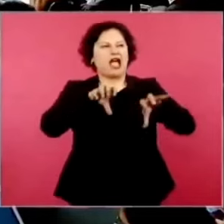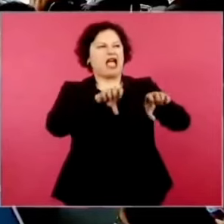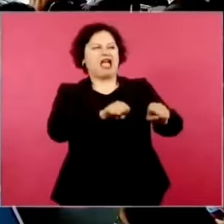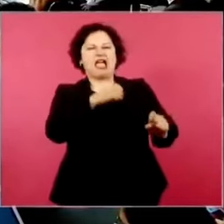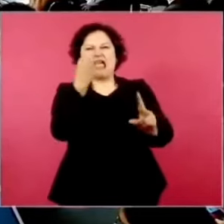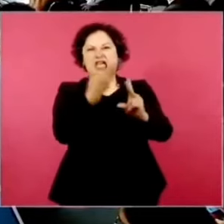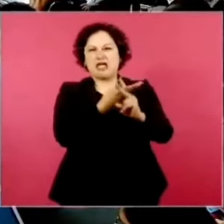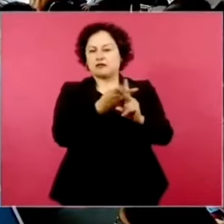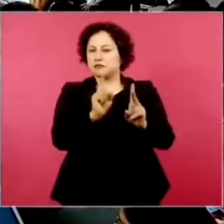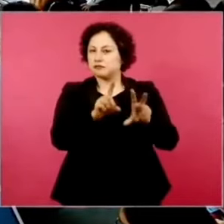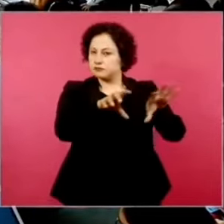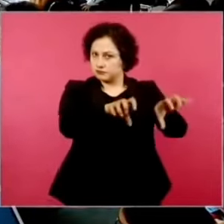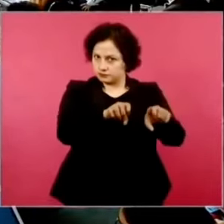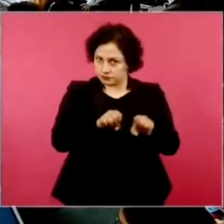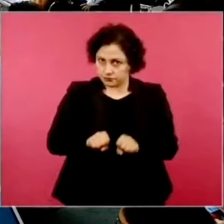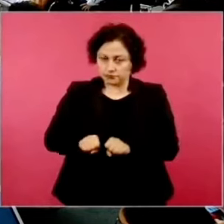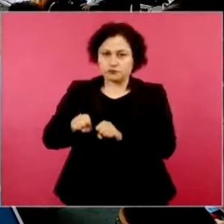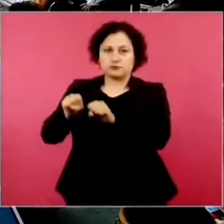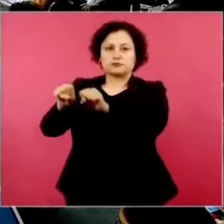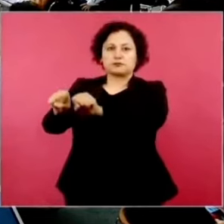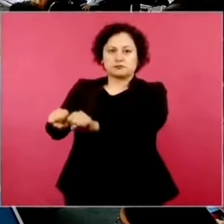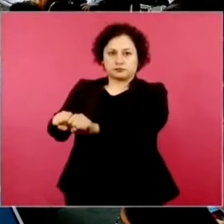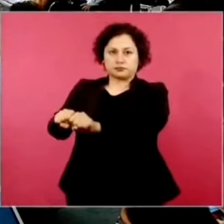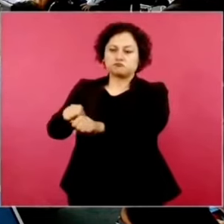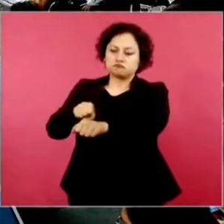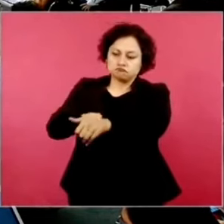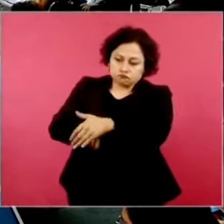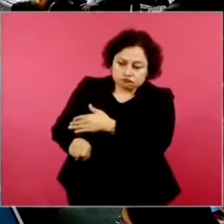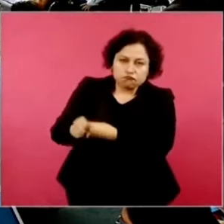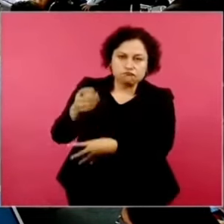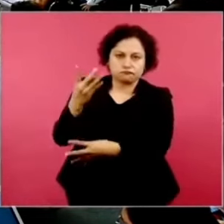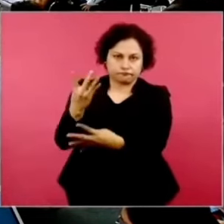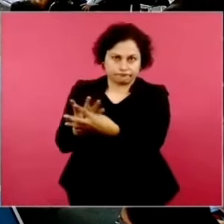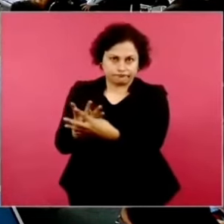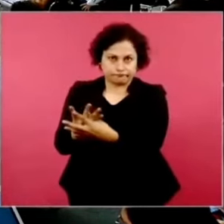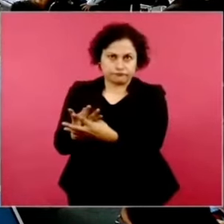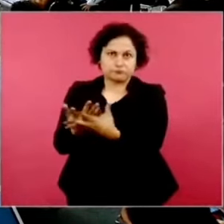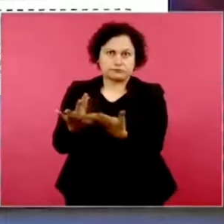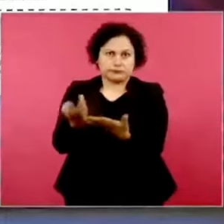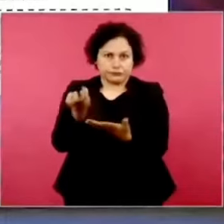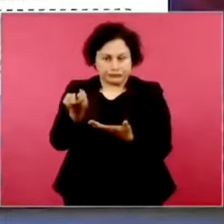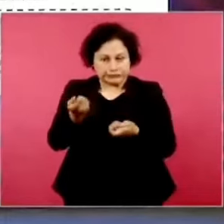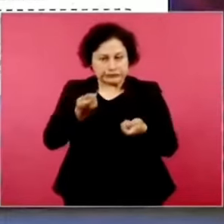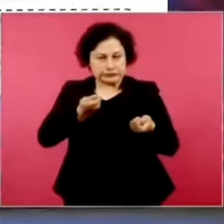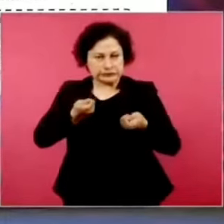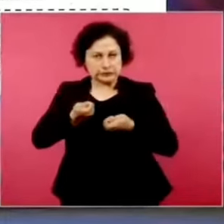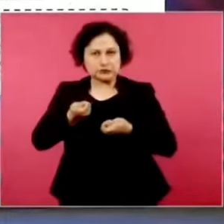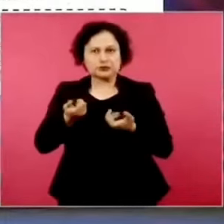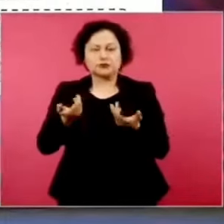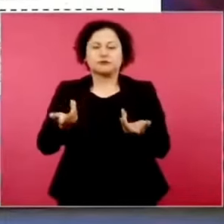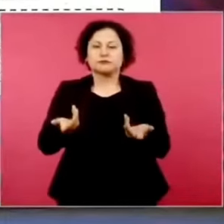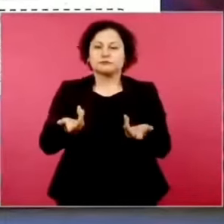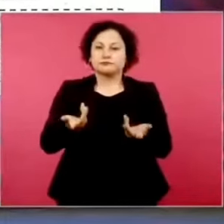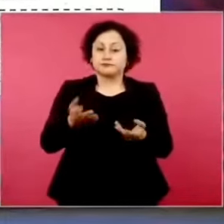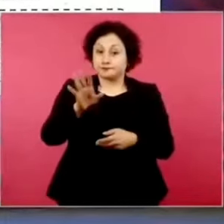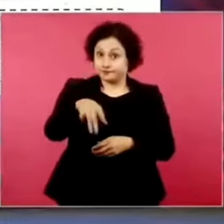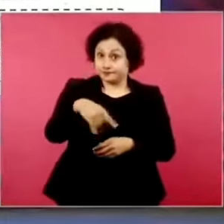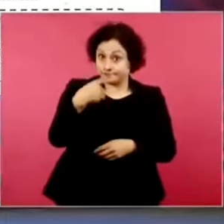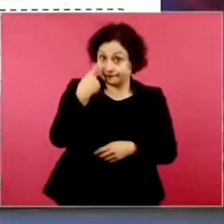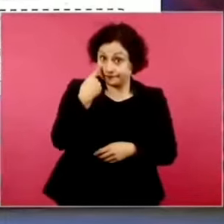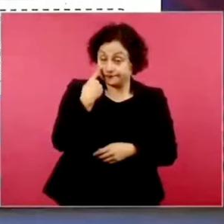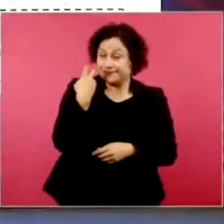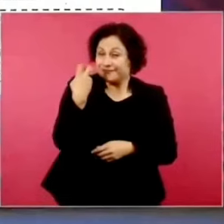Lo más importante de todo es que cuando está esto son las